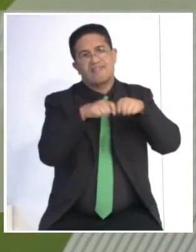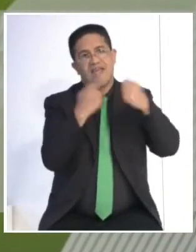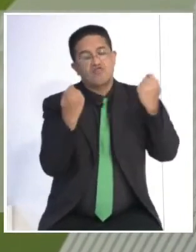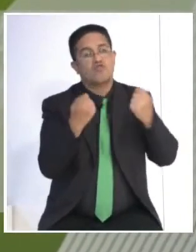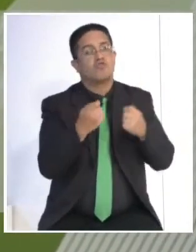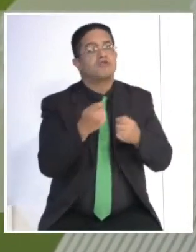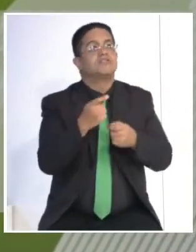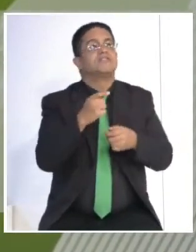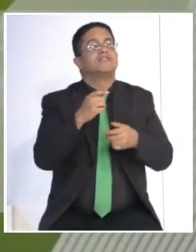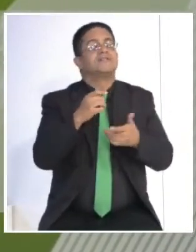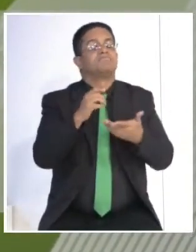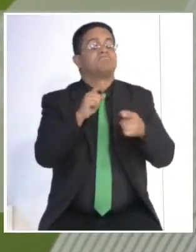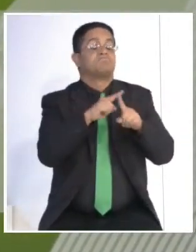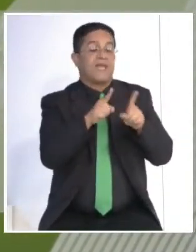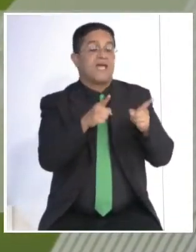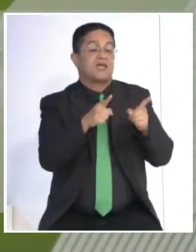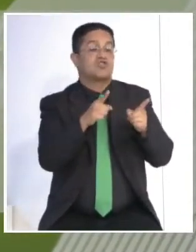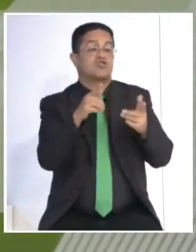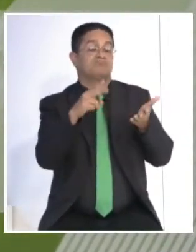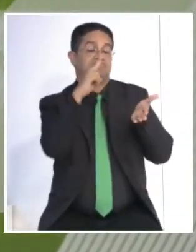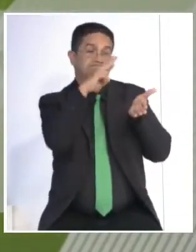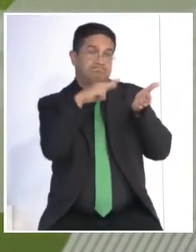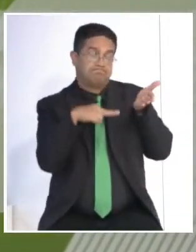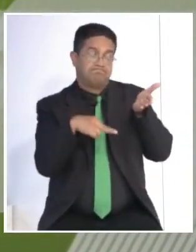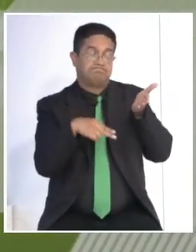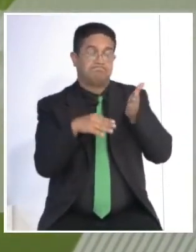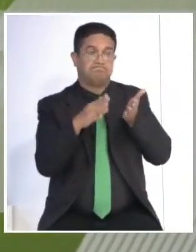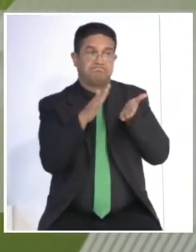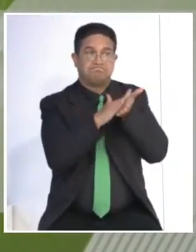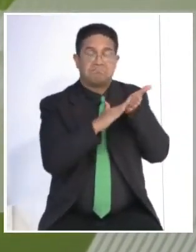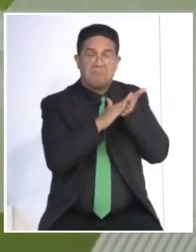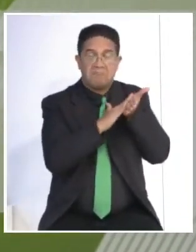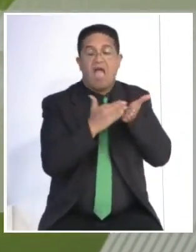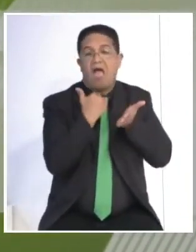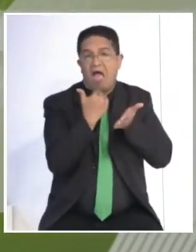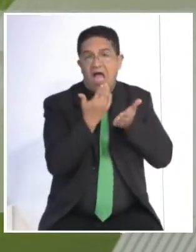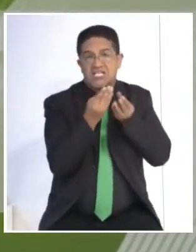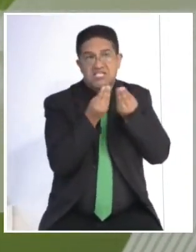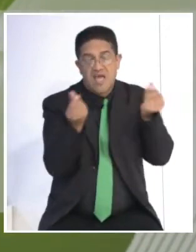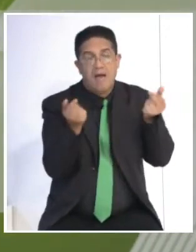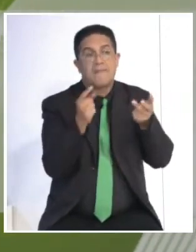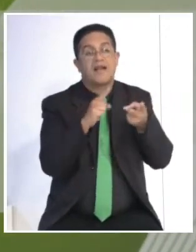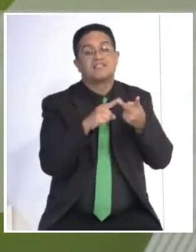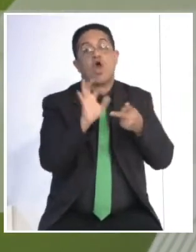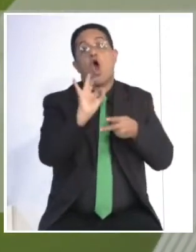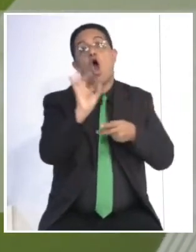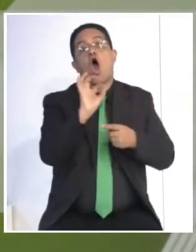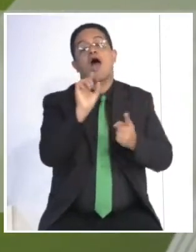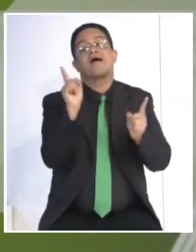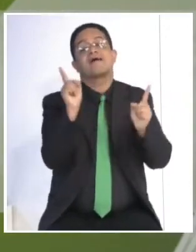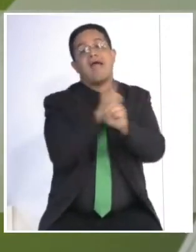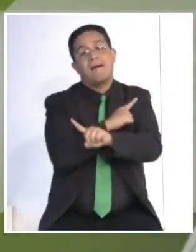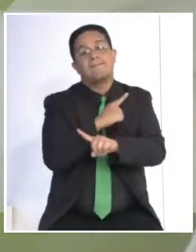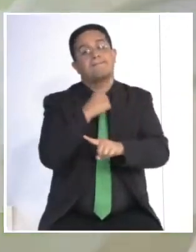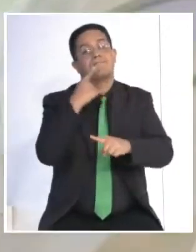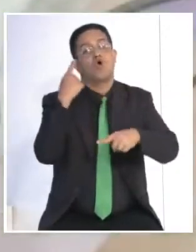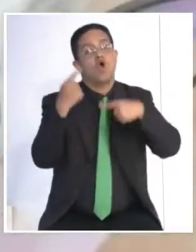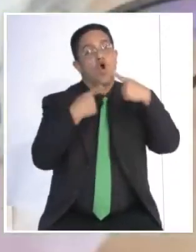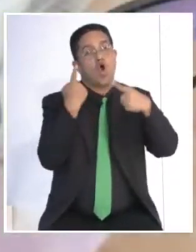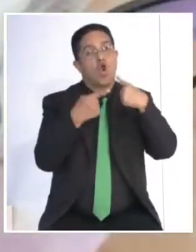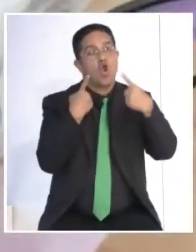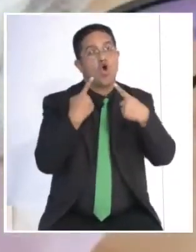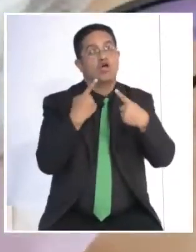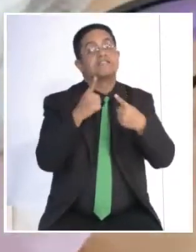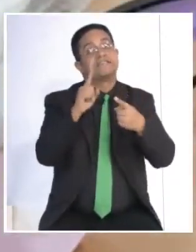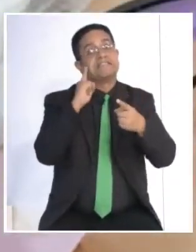Podemos mejorar entonces calidad de piel, mejorando visiblemente la cicatriz y a la vez mejorar la pigmentación de la misma o si ella tiene algún engrosamiento porque fue una